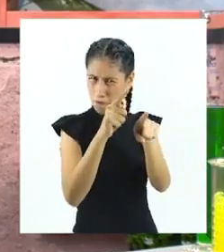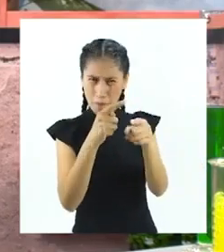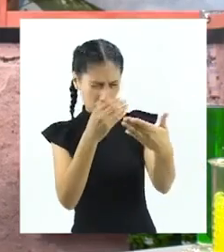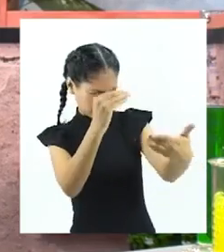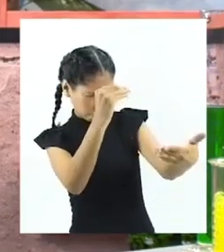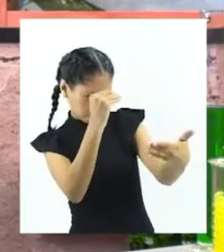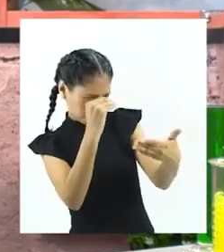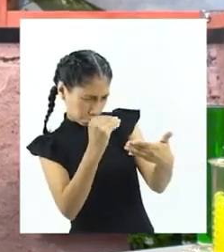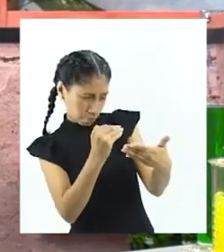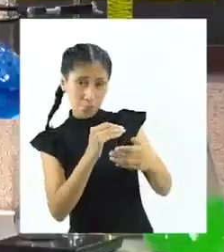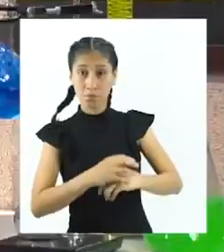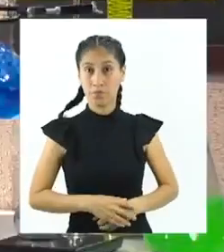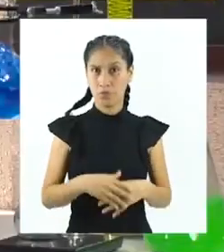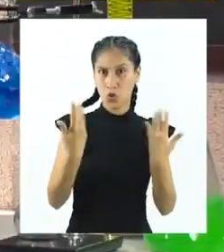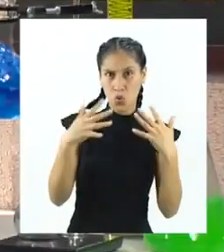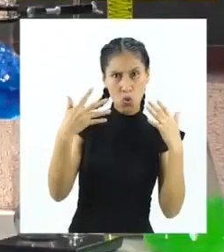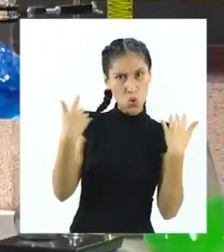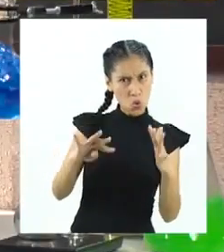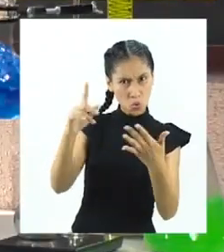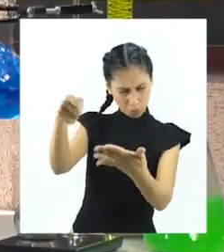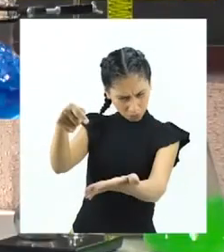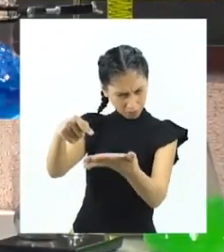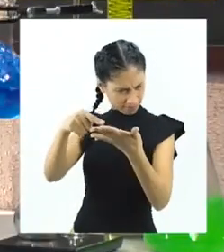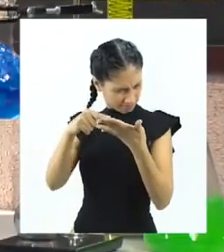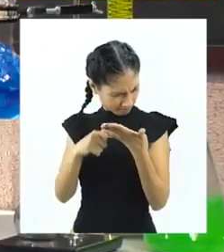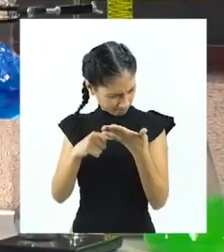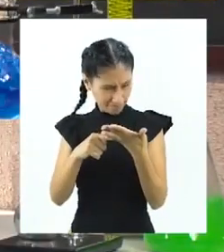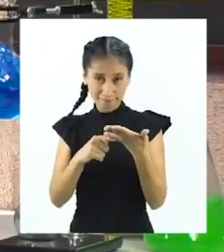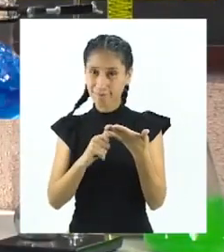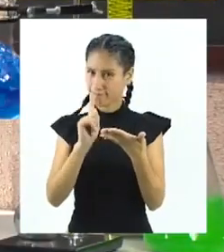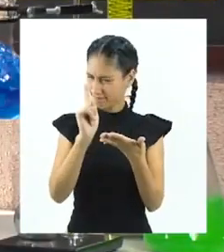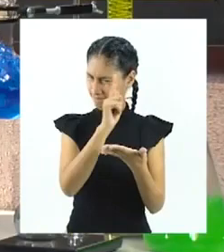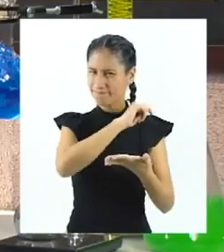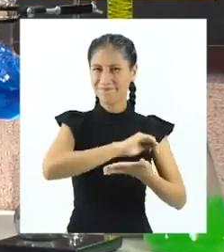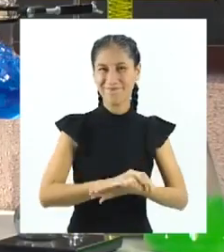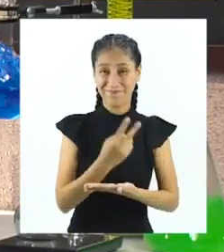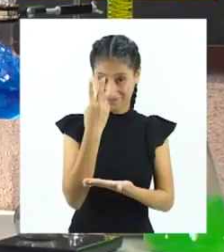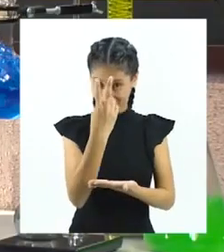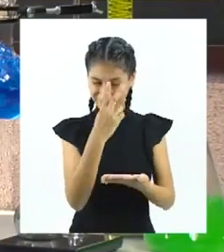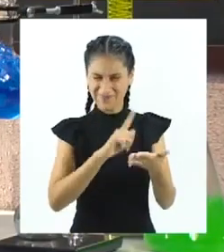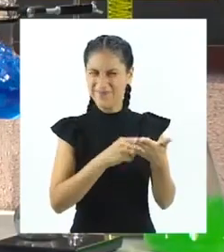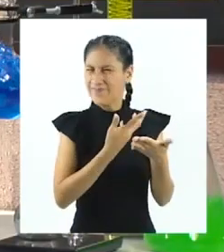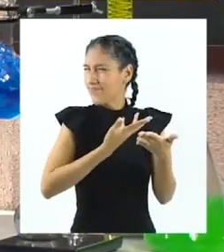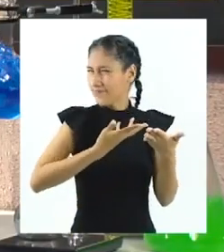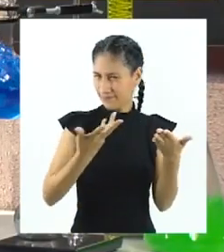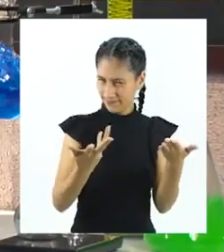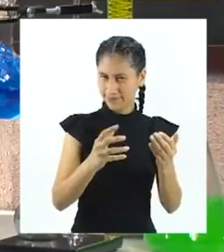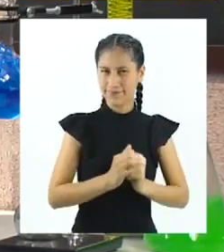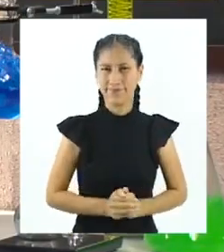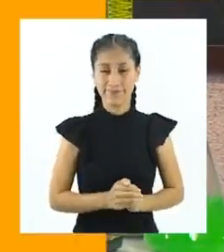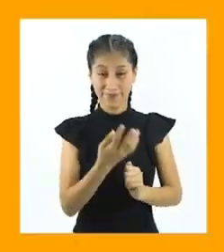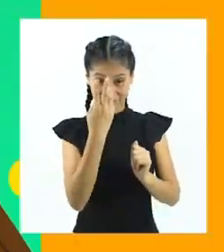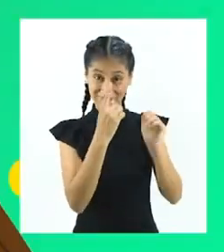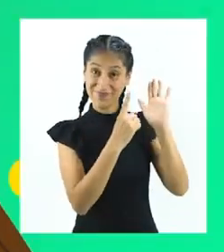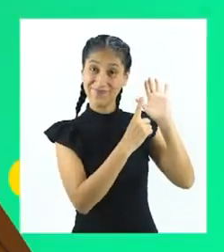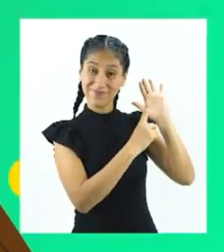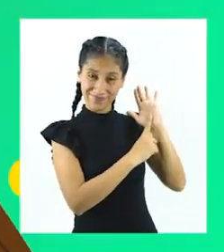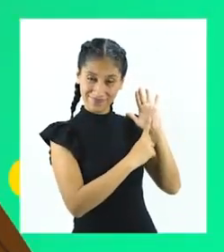conclusiones y resultados. Uy, me acaban de enviar una situación. Vamos a ver de qué se trata.